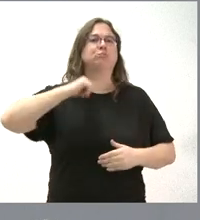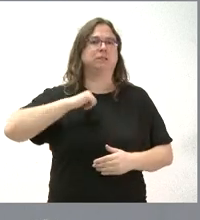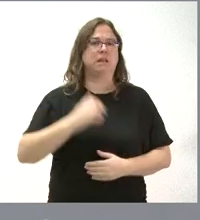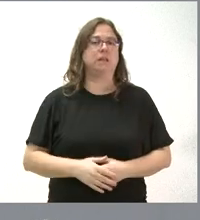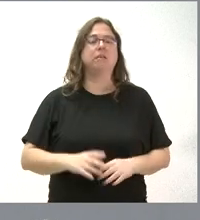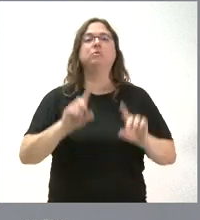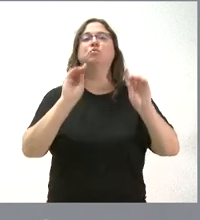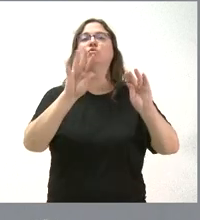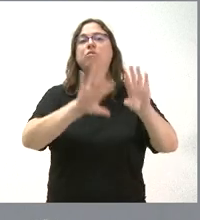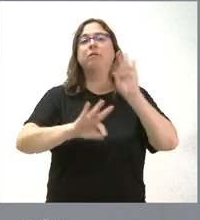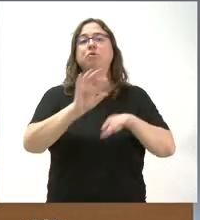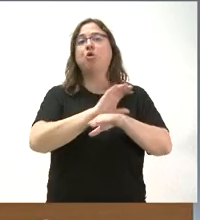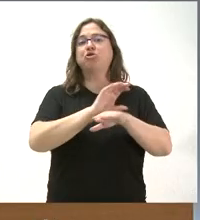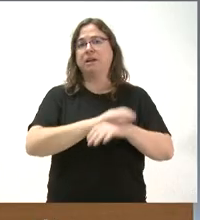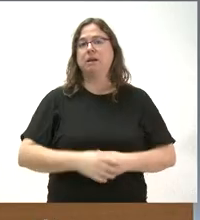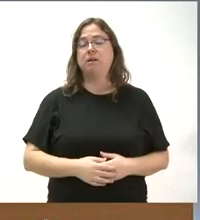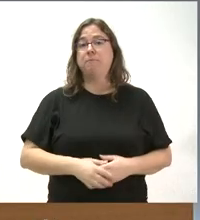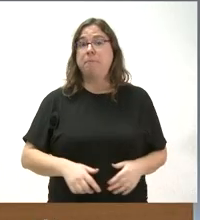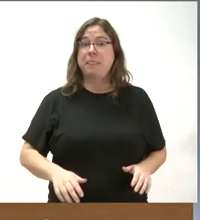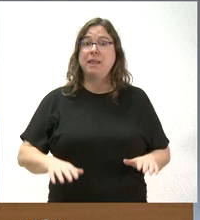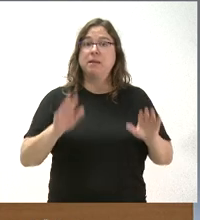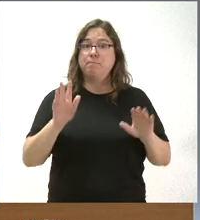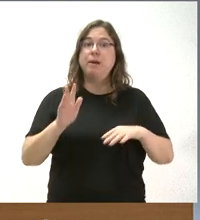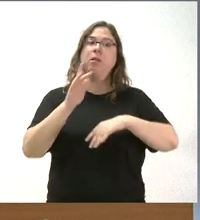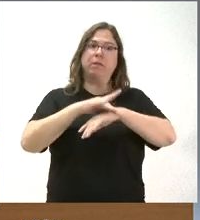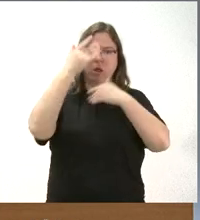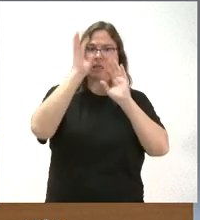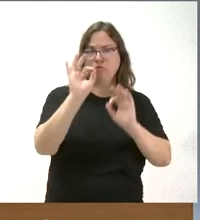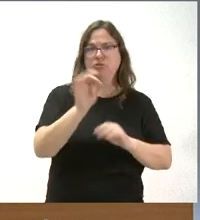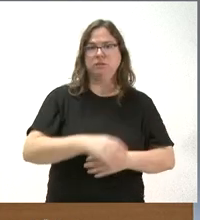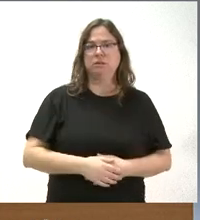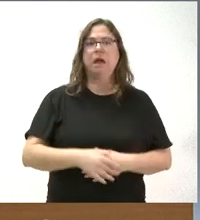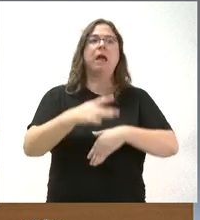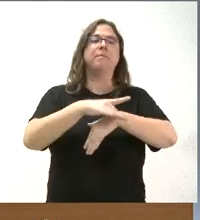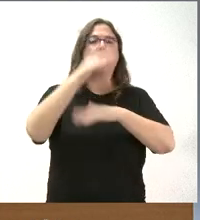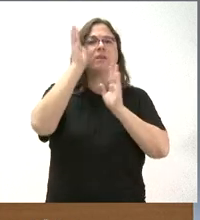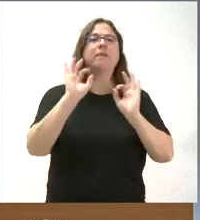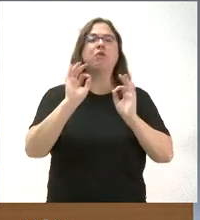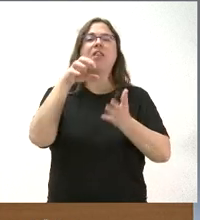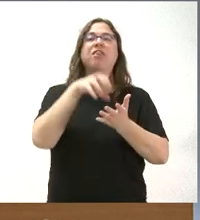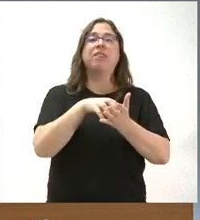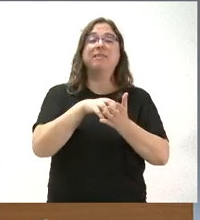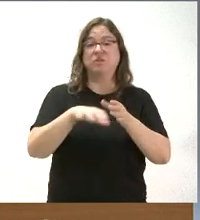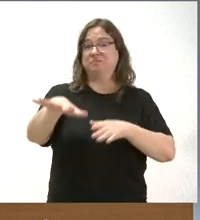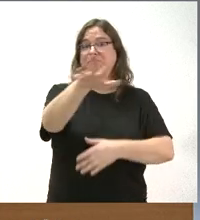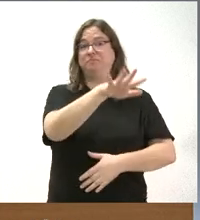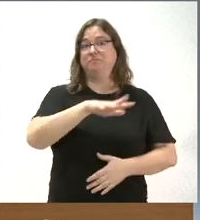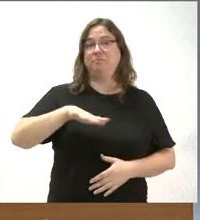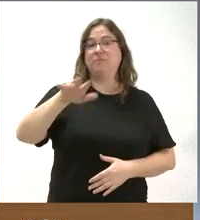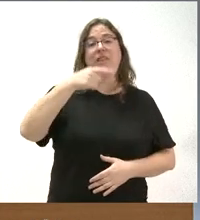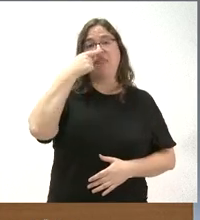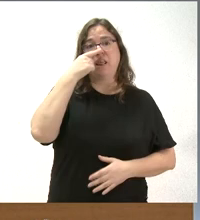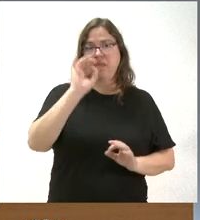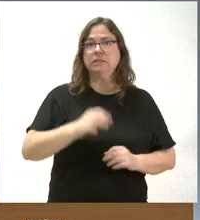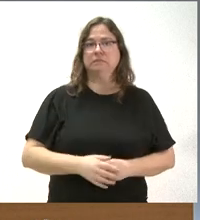es la decisión que tiene que hacer la consejería. Pero los pacientes son atendidos y son atendidos en este caso en un centro que está justo en el entorno de Las Delicias,